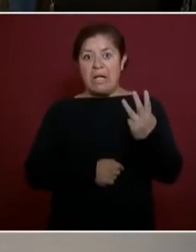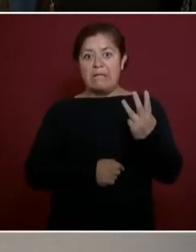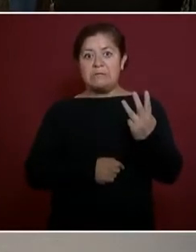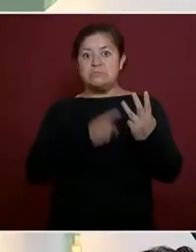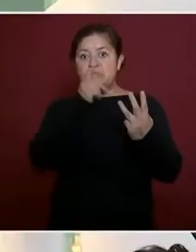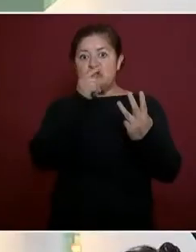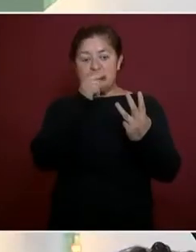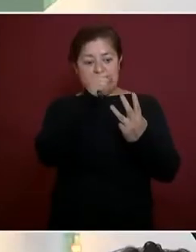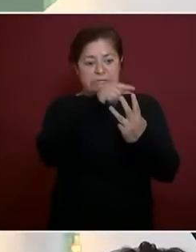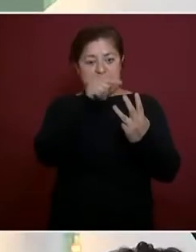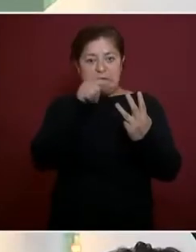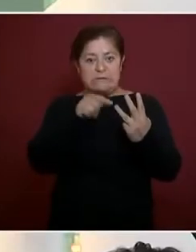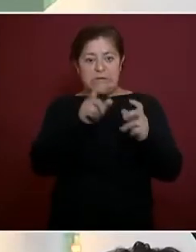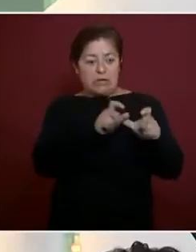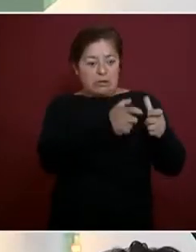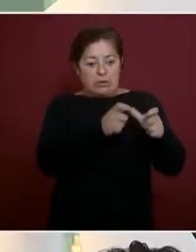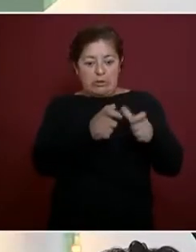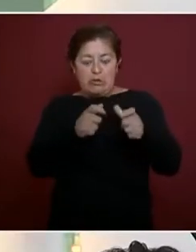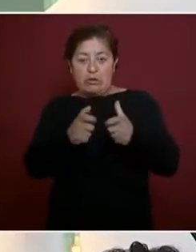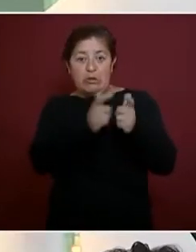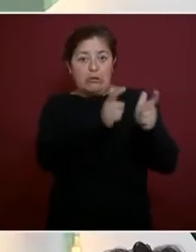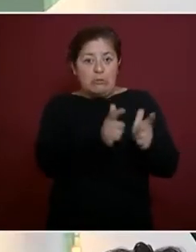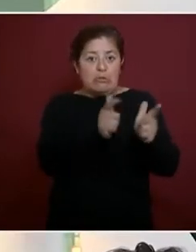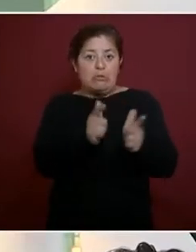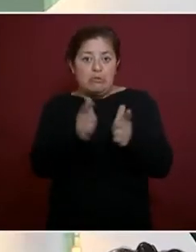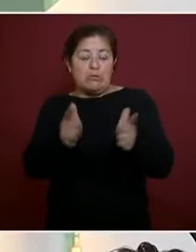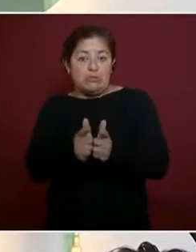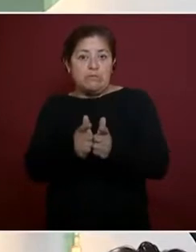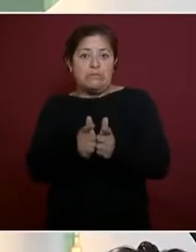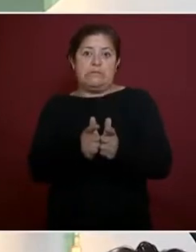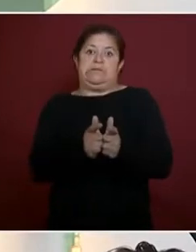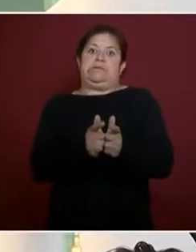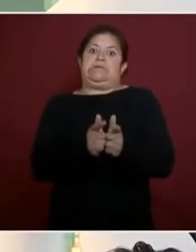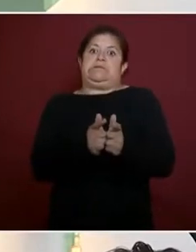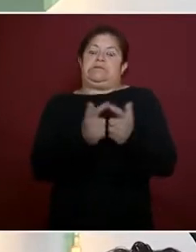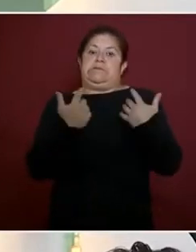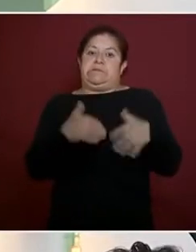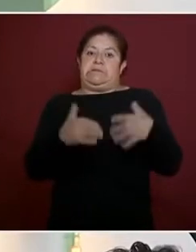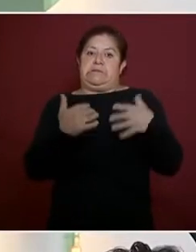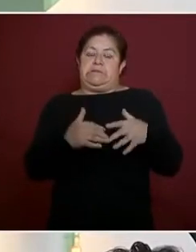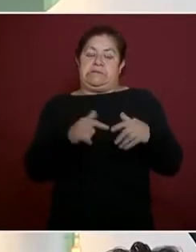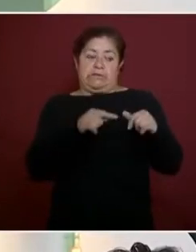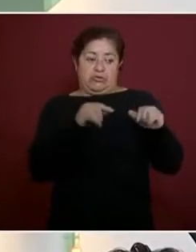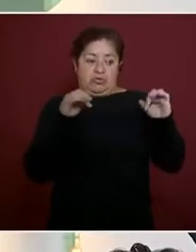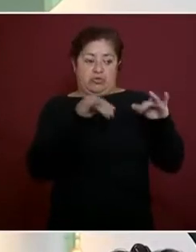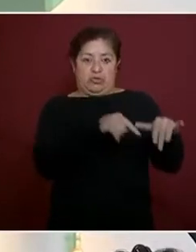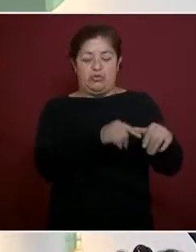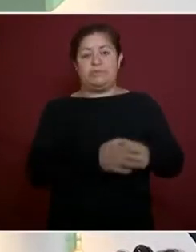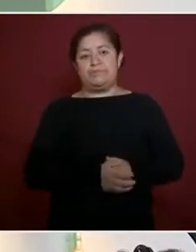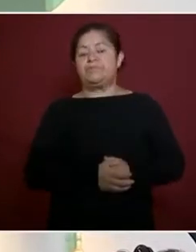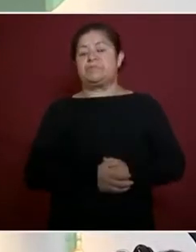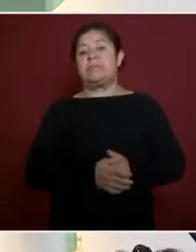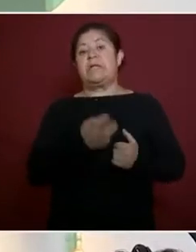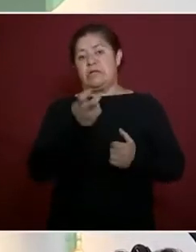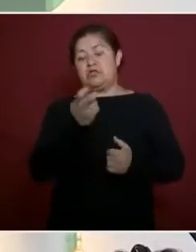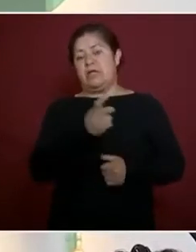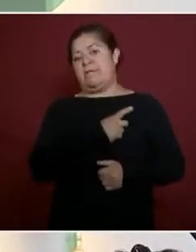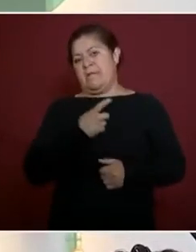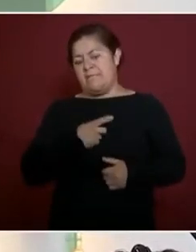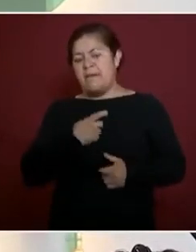Entonces, tenemos que mantener nuestras tradiciones,